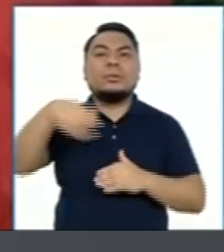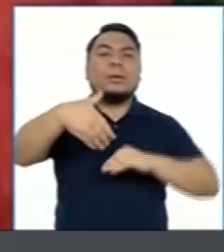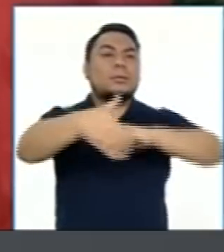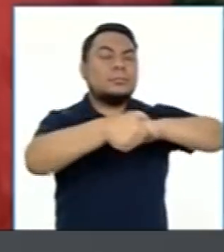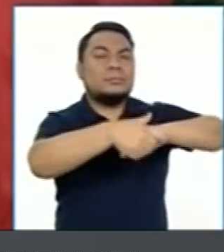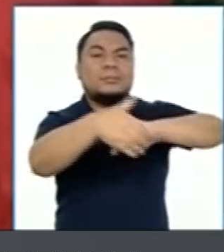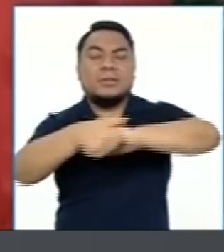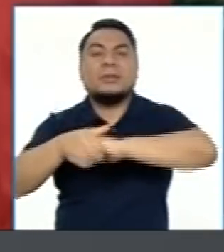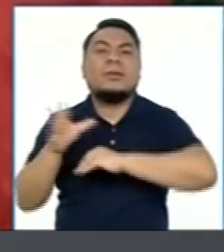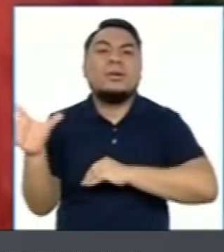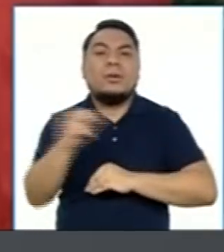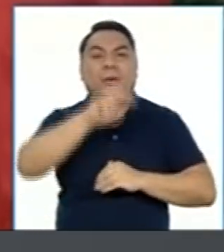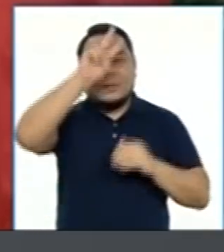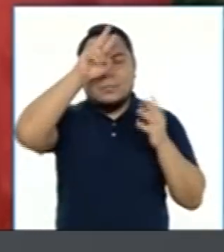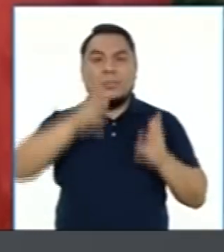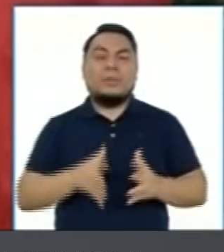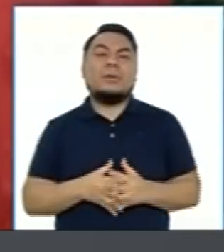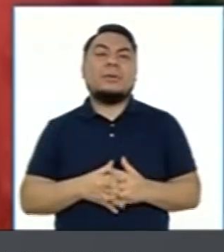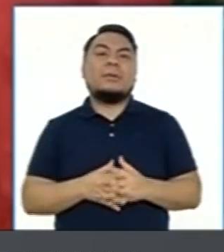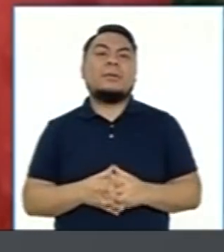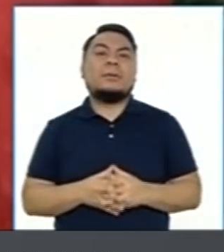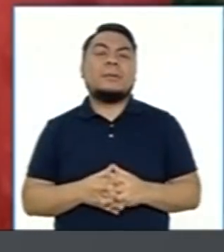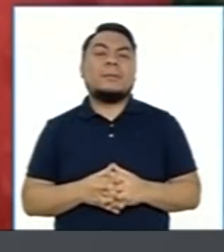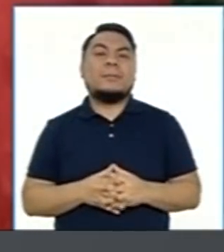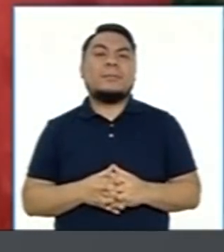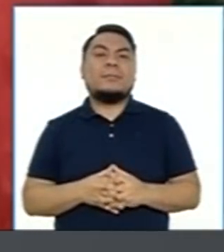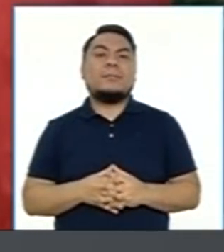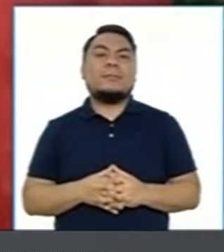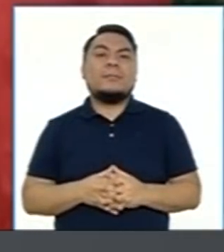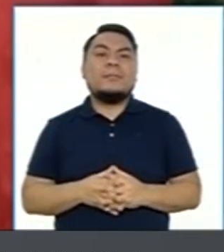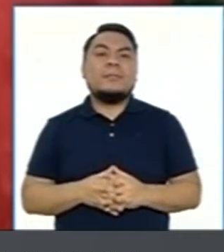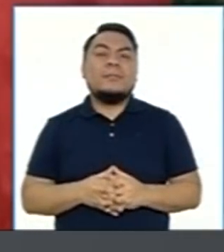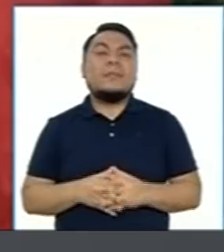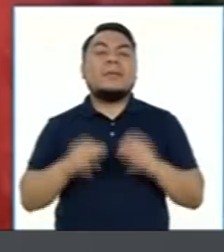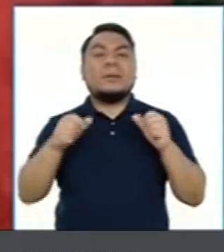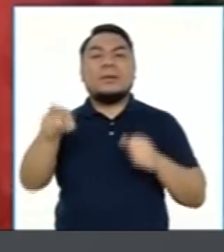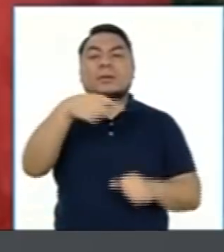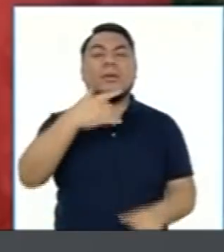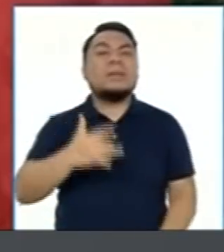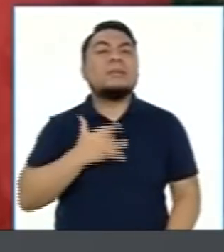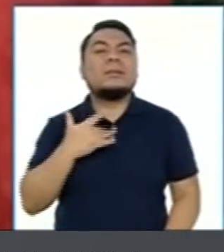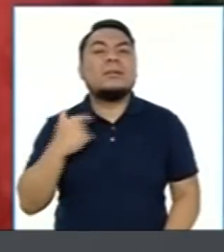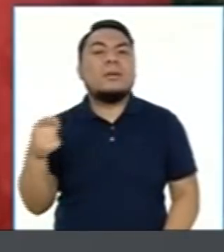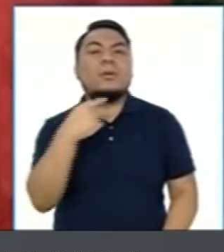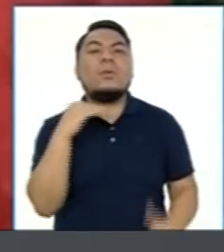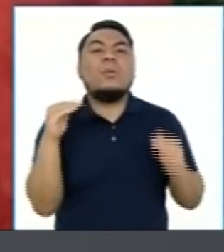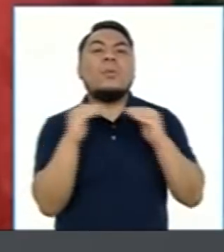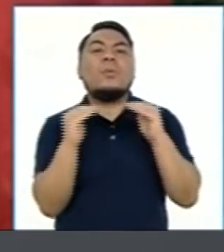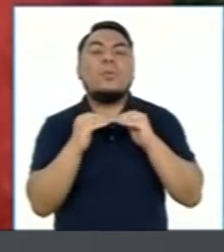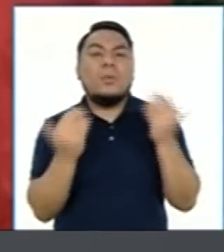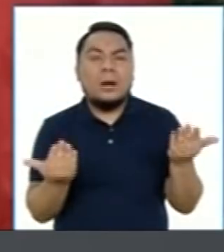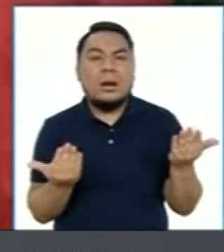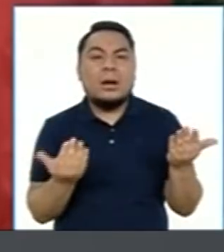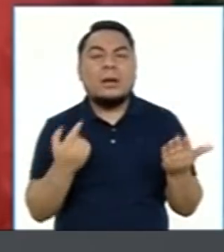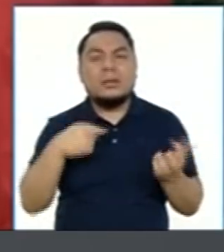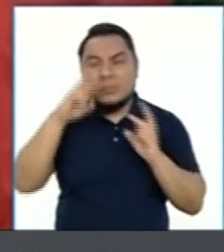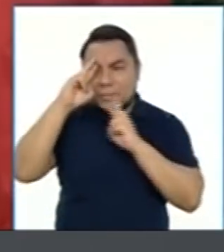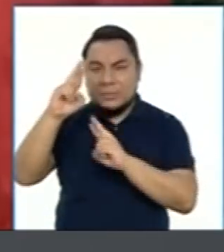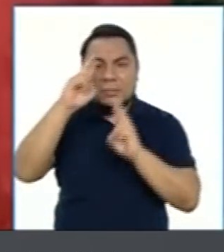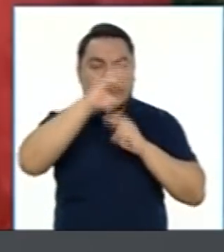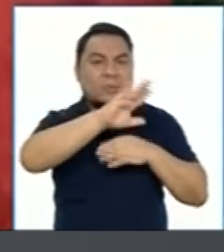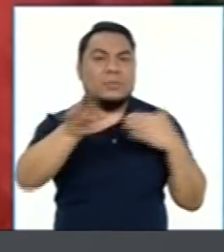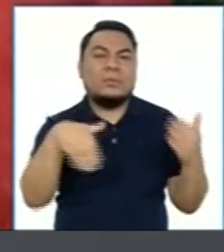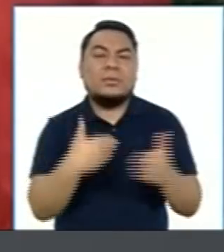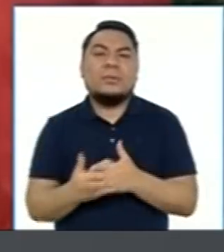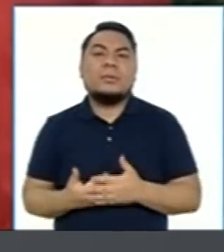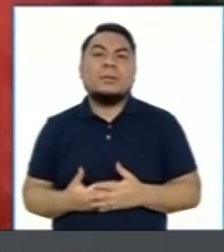entre todos los peruanos, en sentirnos todos iguales y respetarnos entre